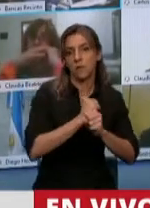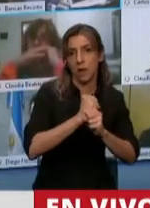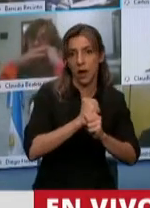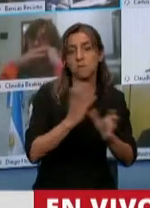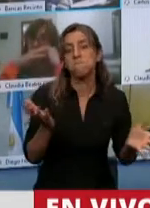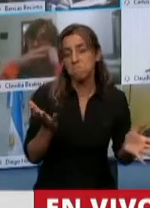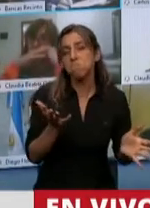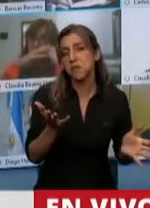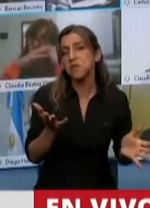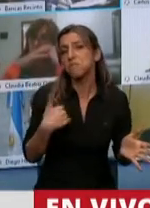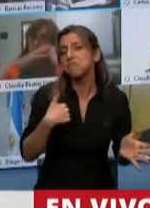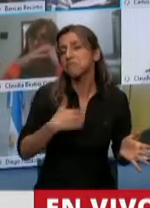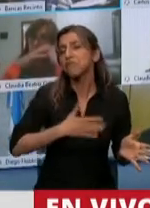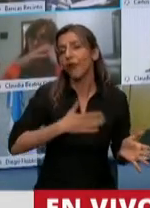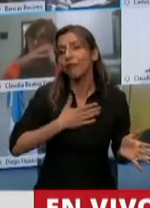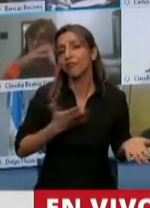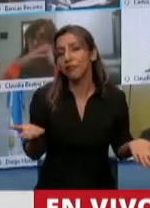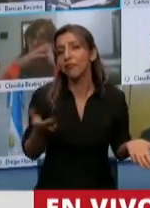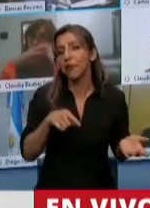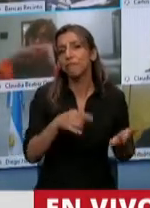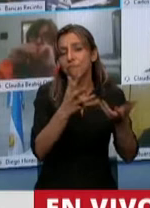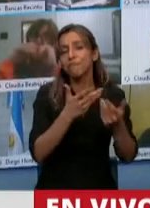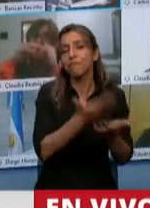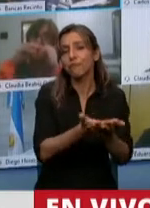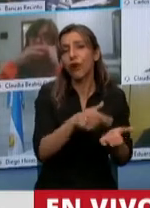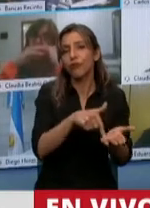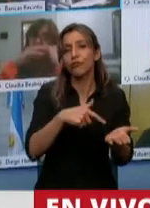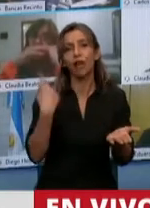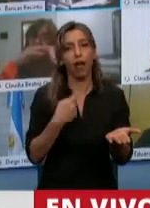celebro que podamos estar tratando este proyecto. Ahora bien,